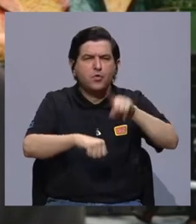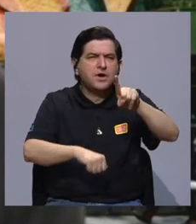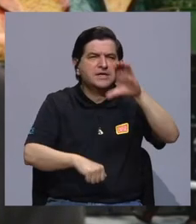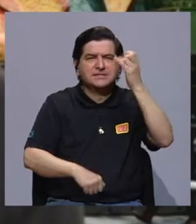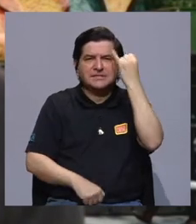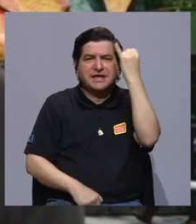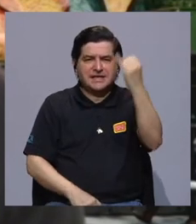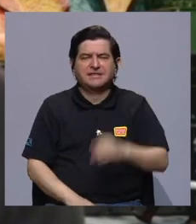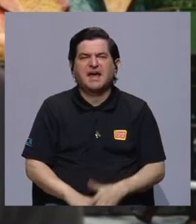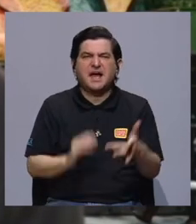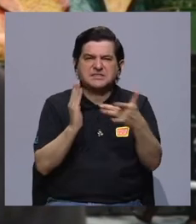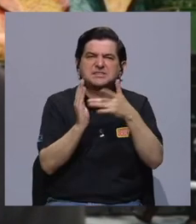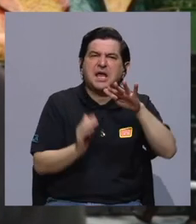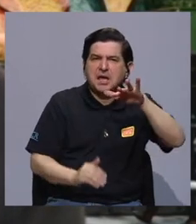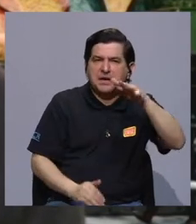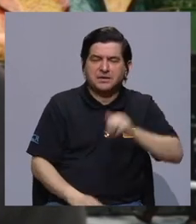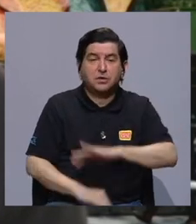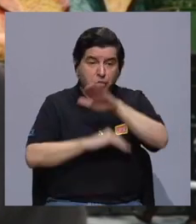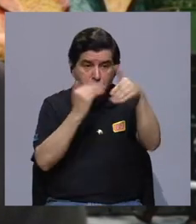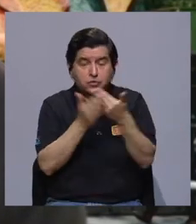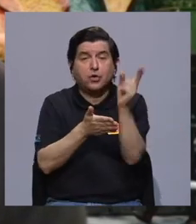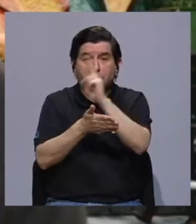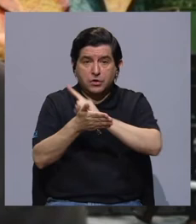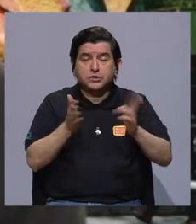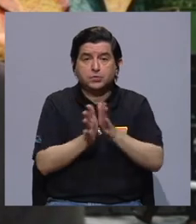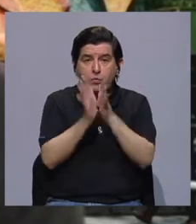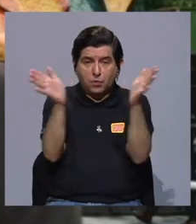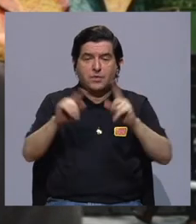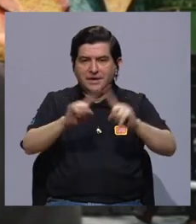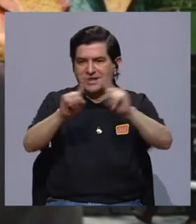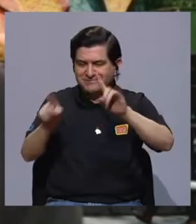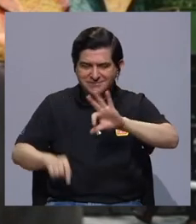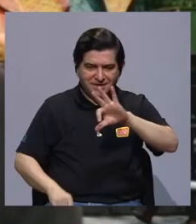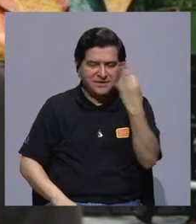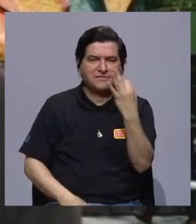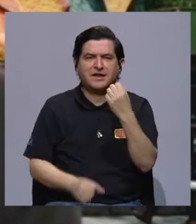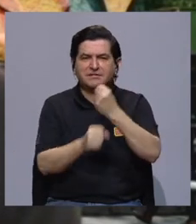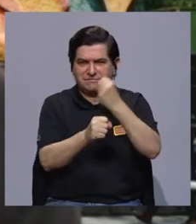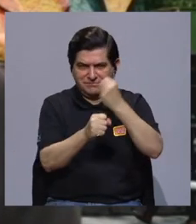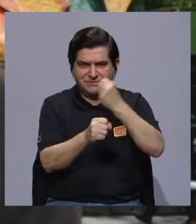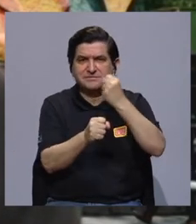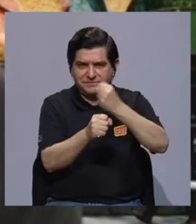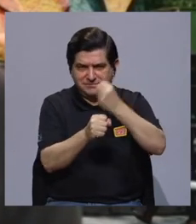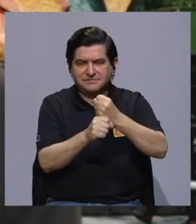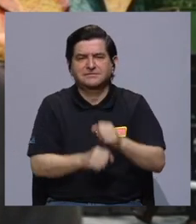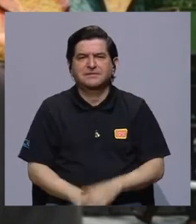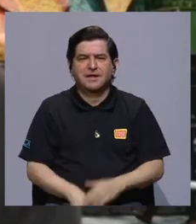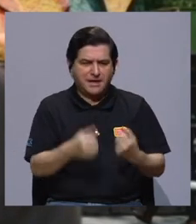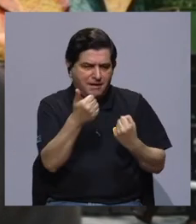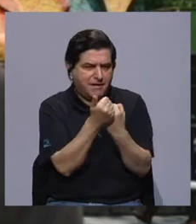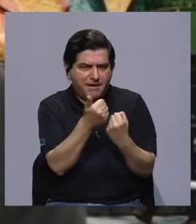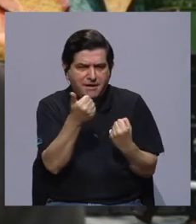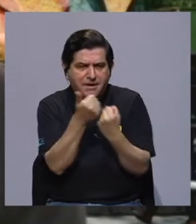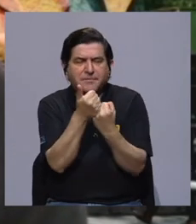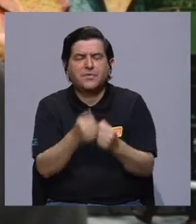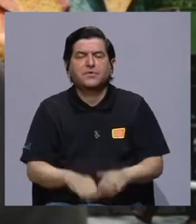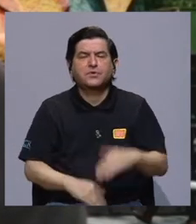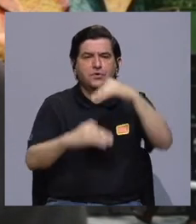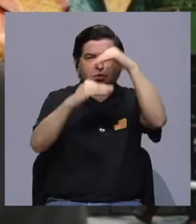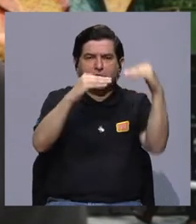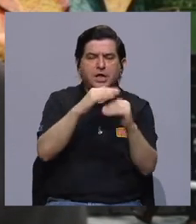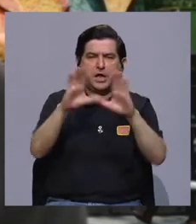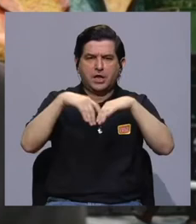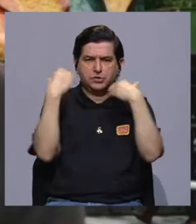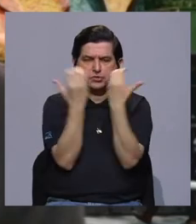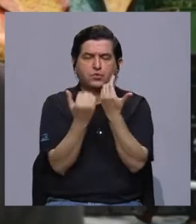más de 100 ideas, el TEC por ahí. Todas las universidades públicas de una u otra manera hemos venido trabajando en apoyo. En la